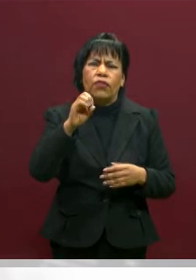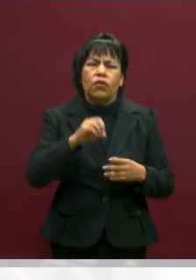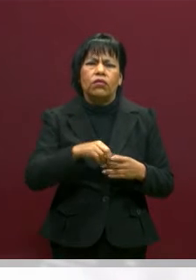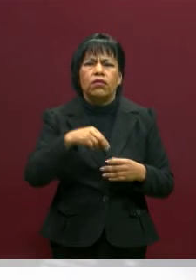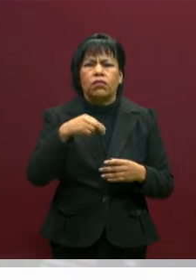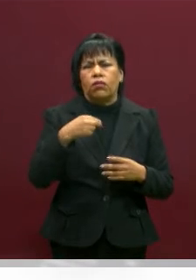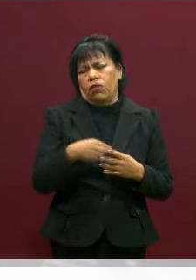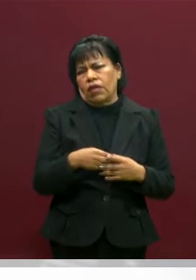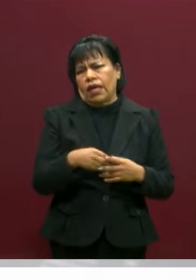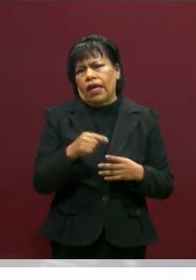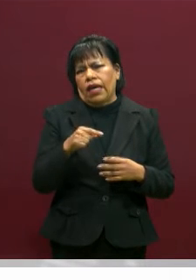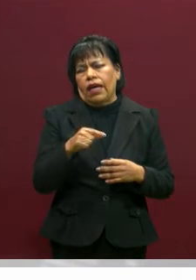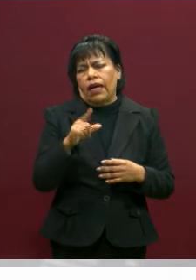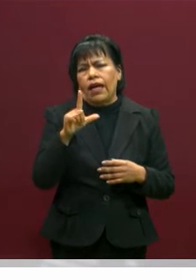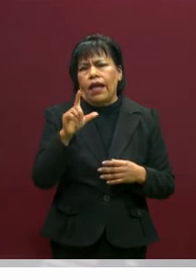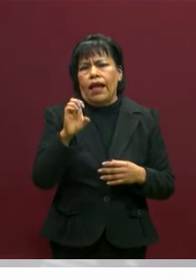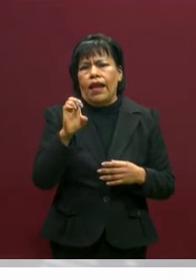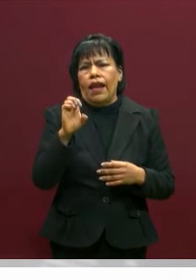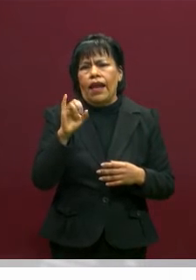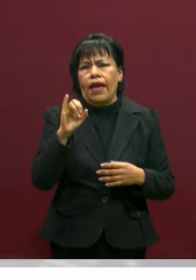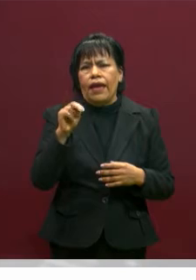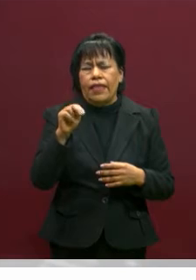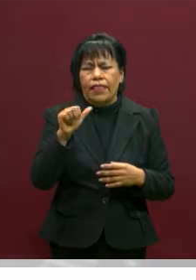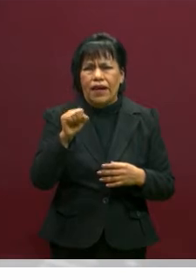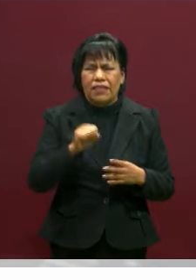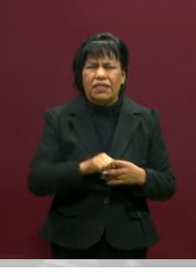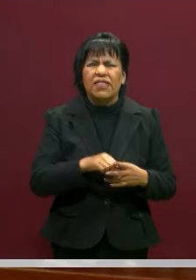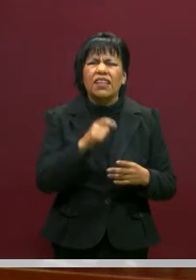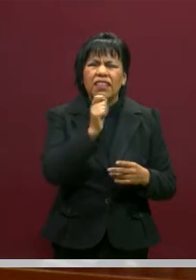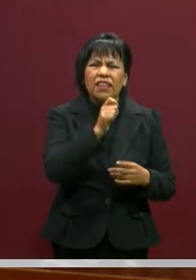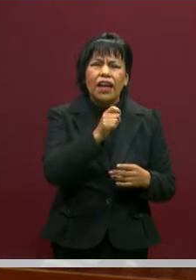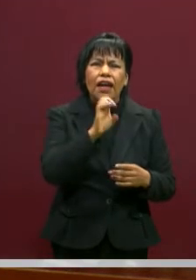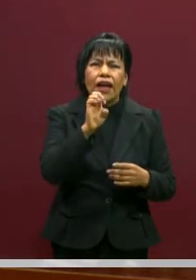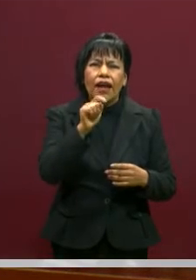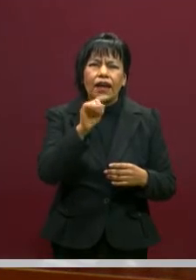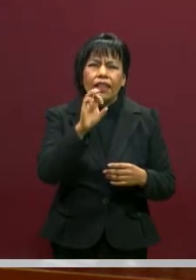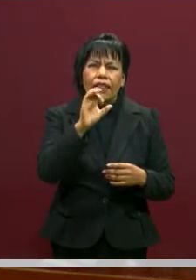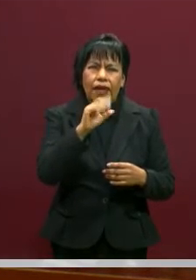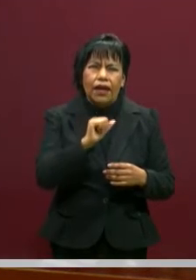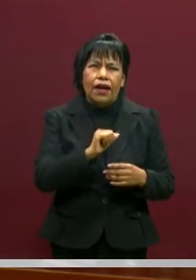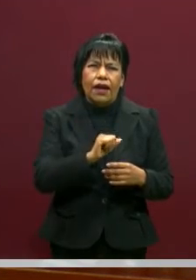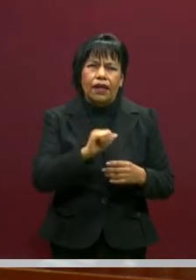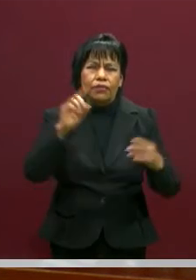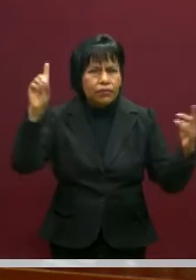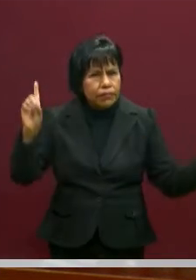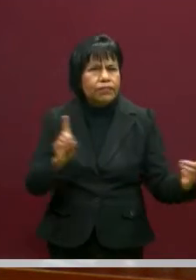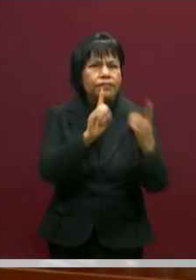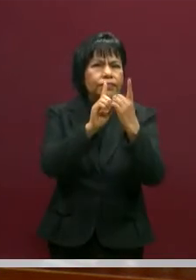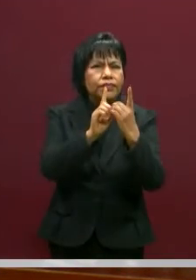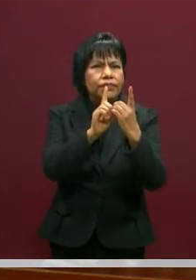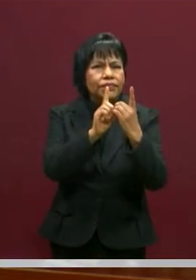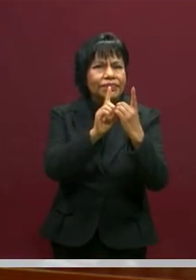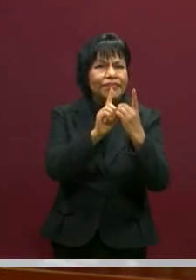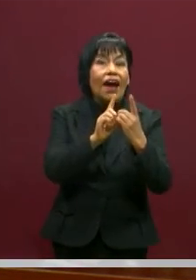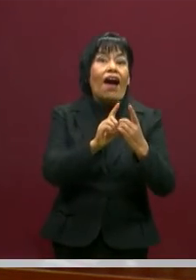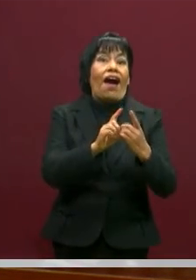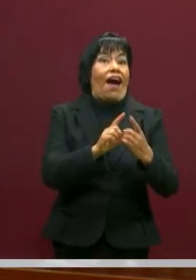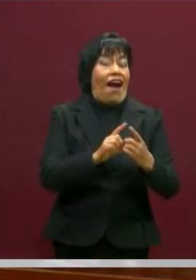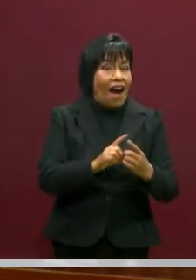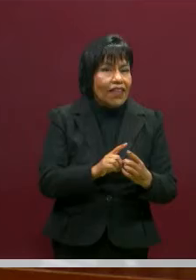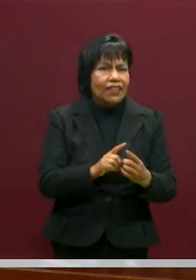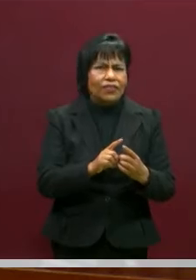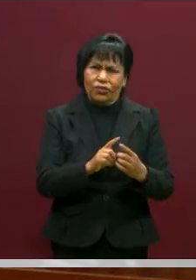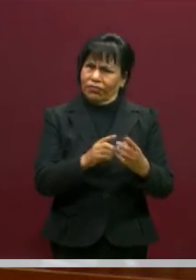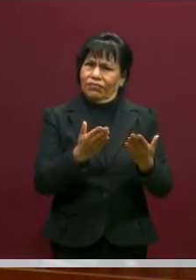llama Levinas, o Levinas. Dice, la ética nace del encuentro con el otro. Ah, entonces la